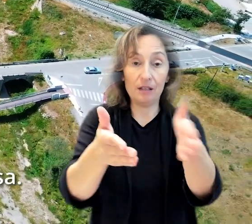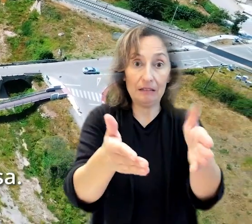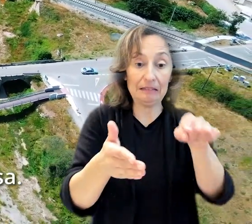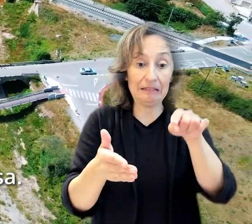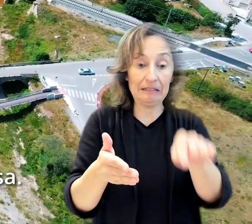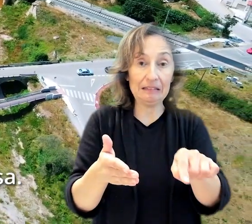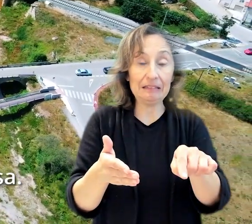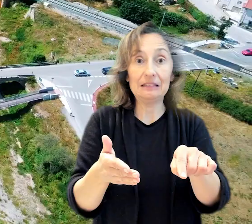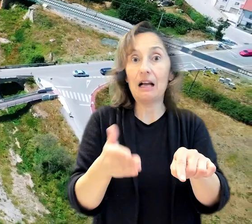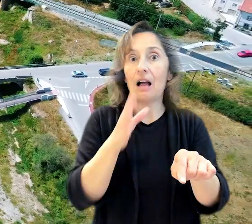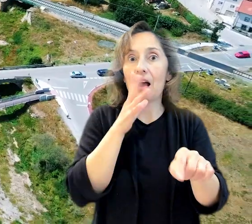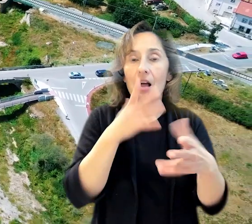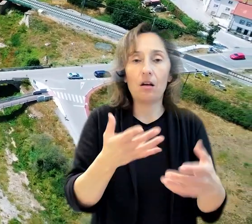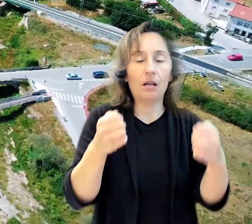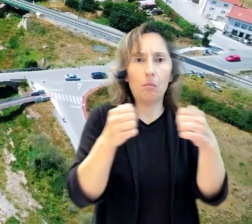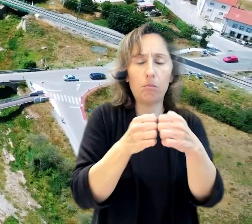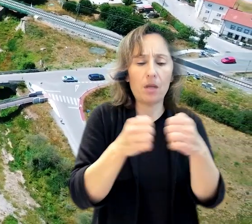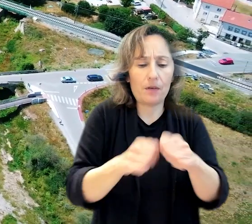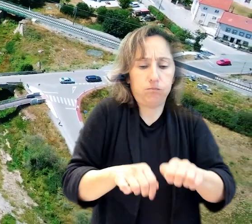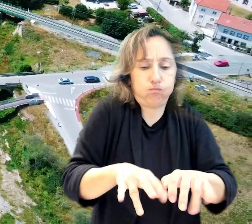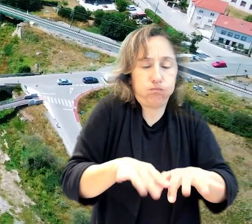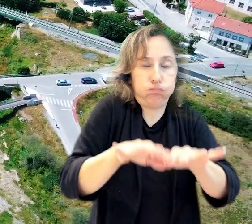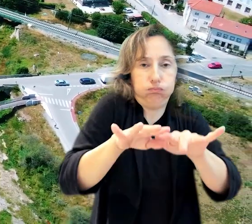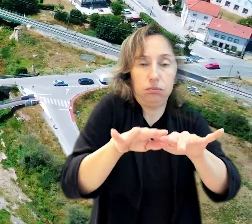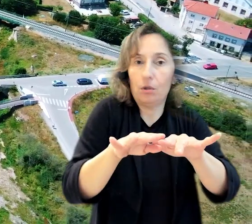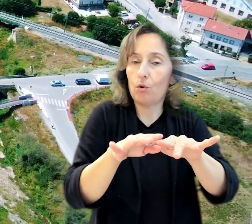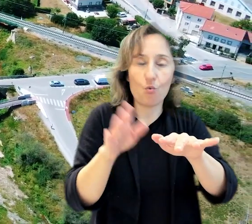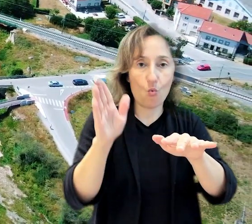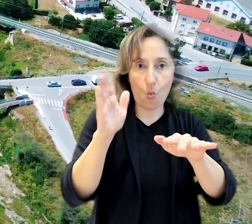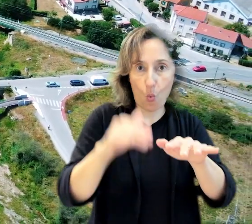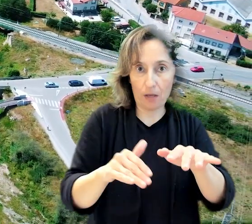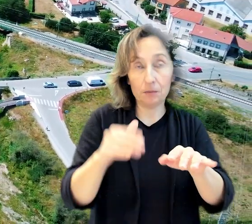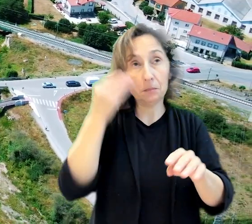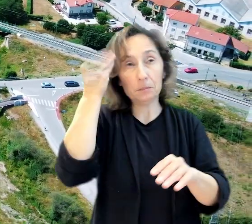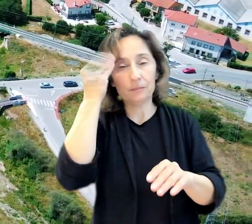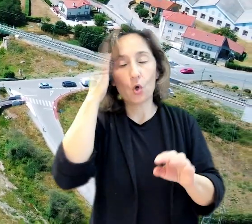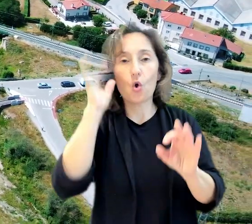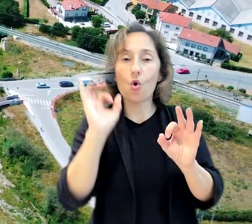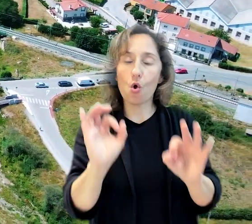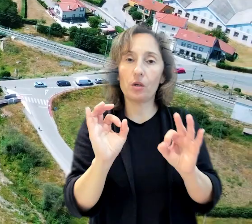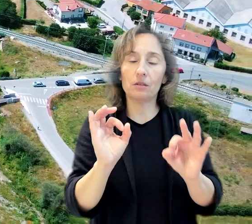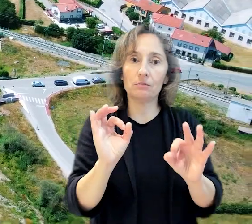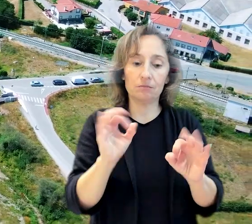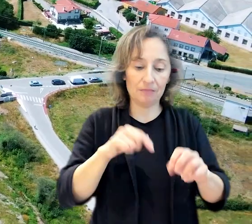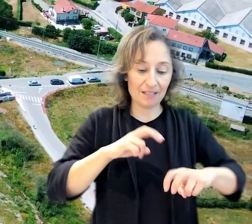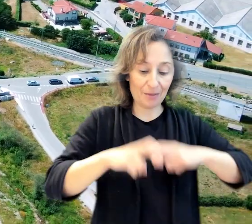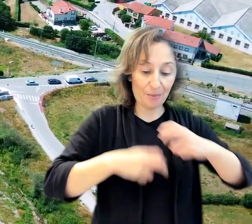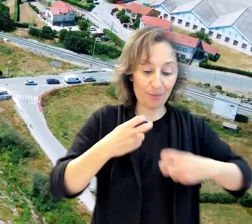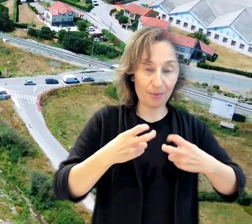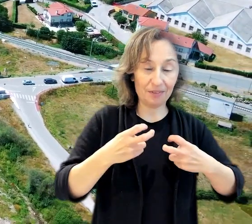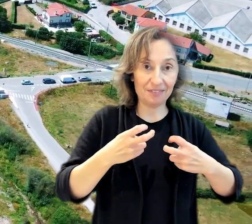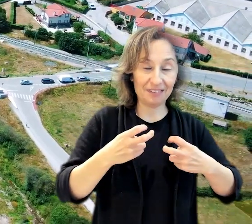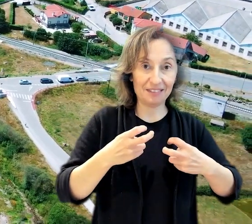carretera de mata morosa. Por lo tanto, es lógico y deducible pensar que la